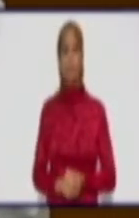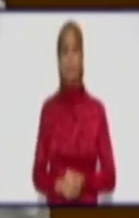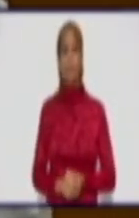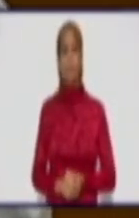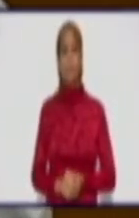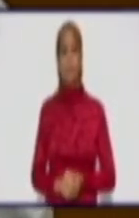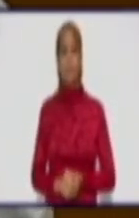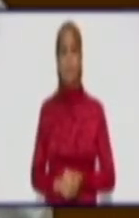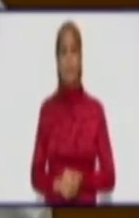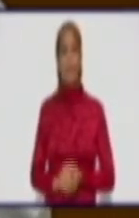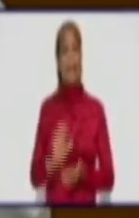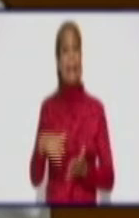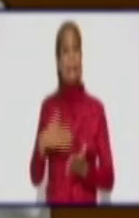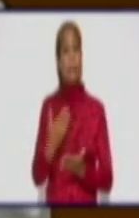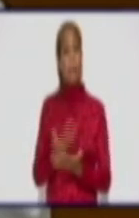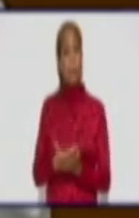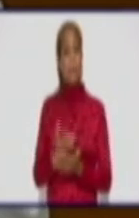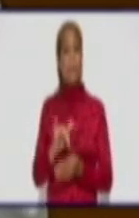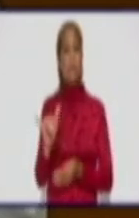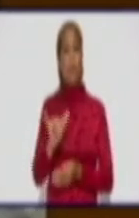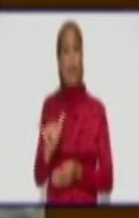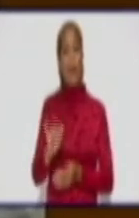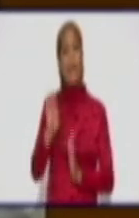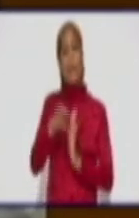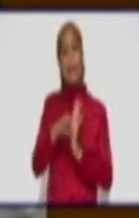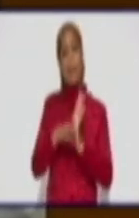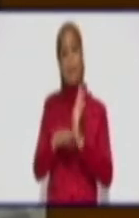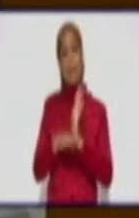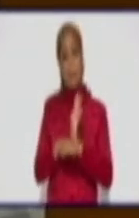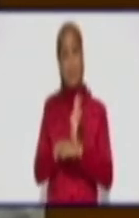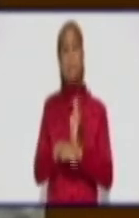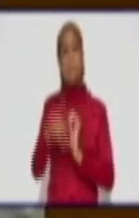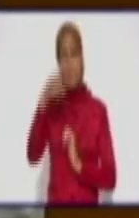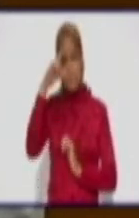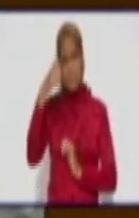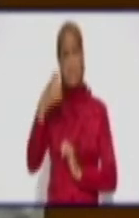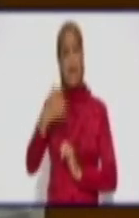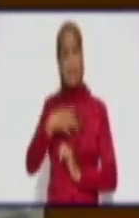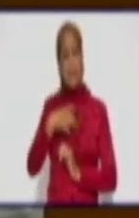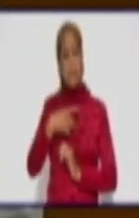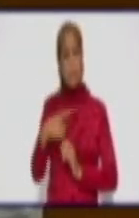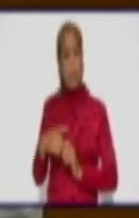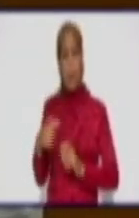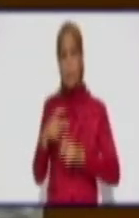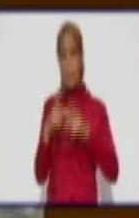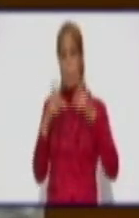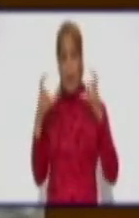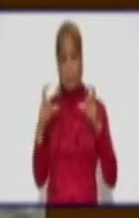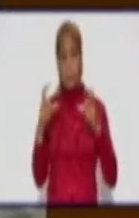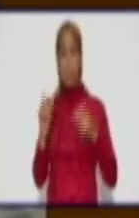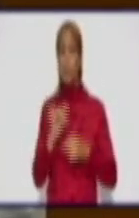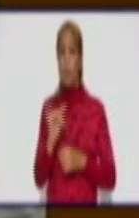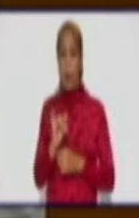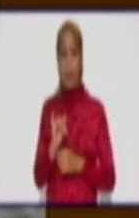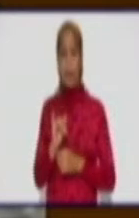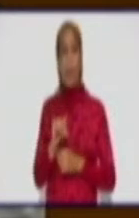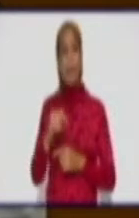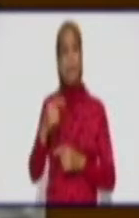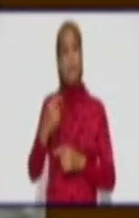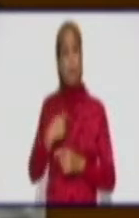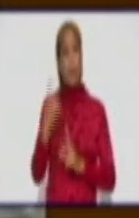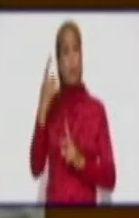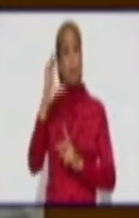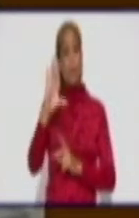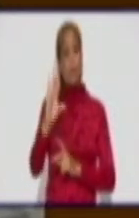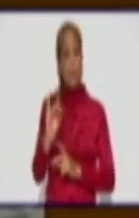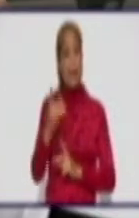Las medidas han tenido un impacto, un impacto. Yo diría que en Vallamos se aprecia